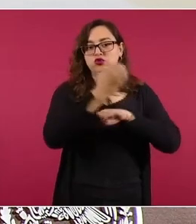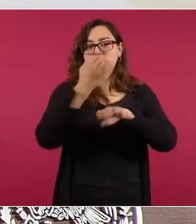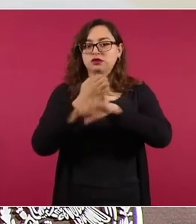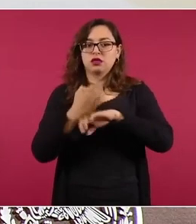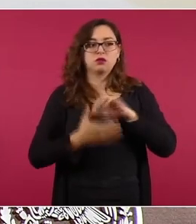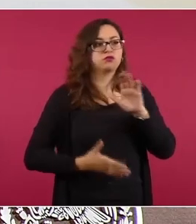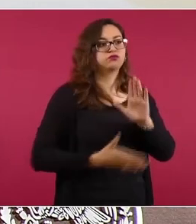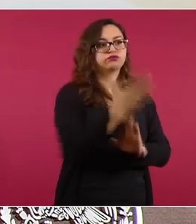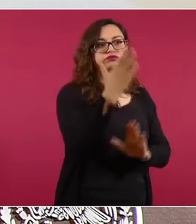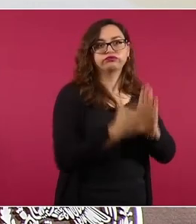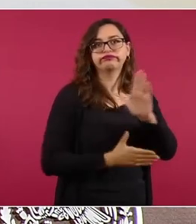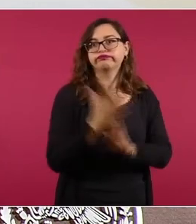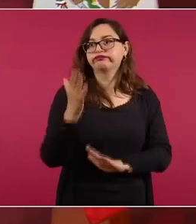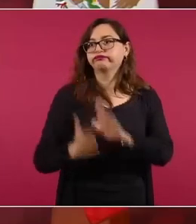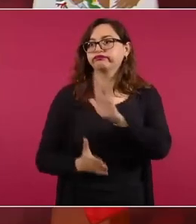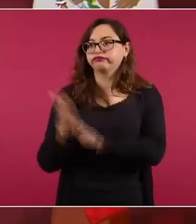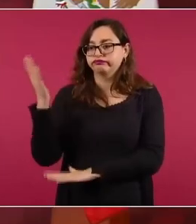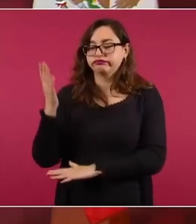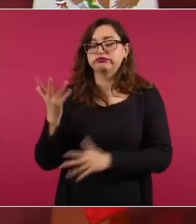las búsquedas